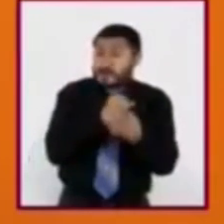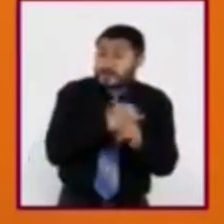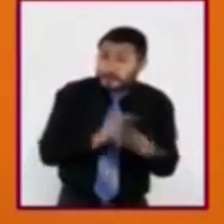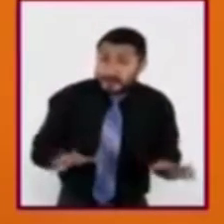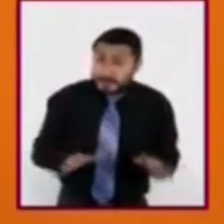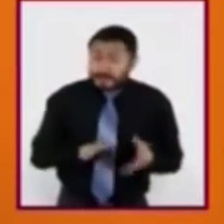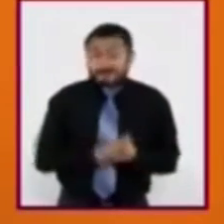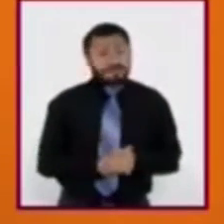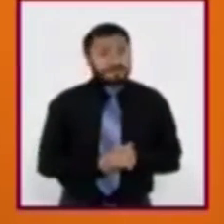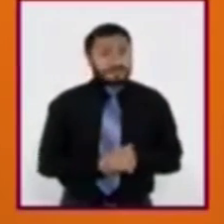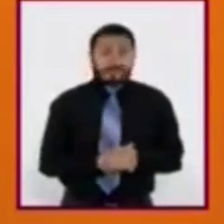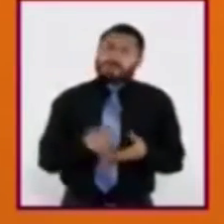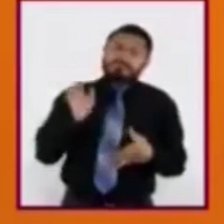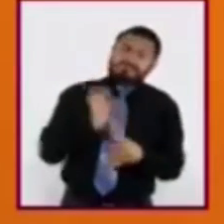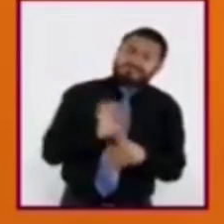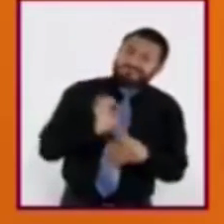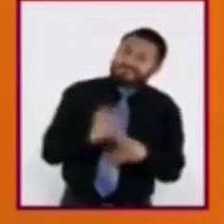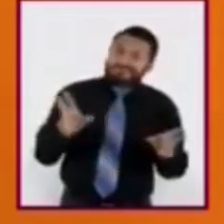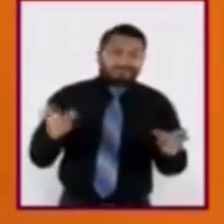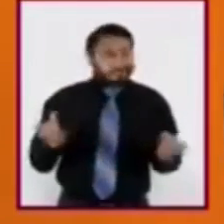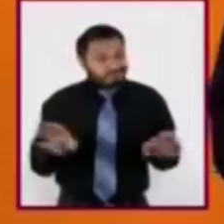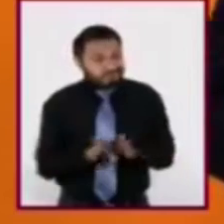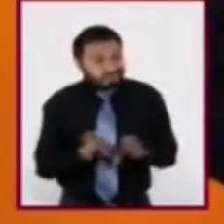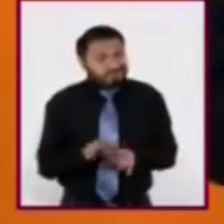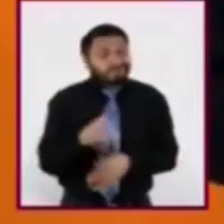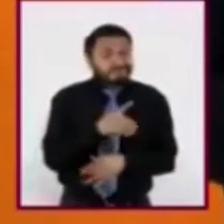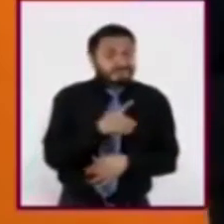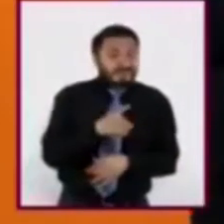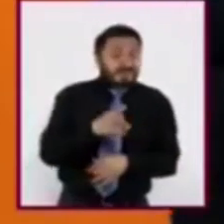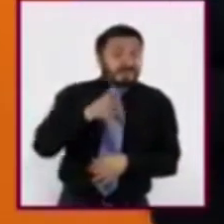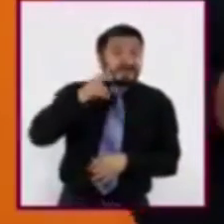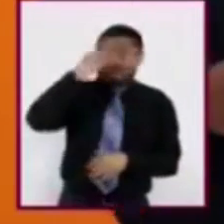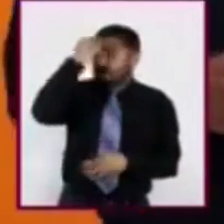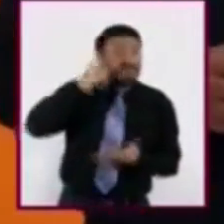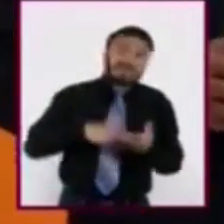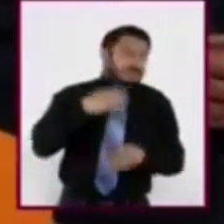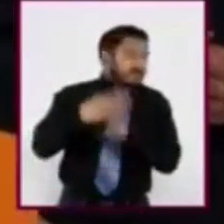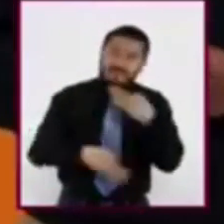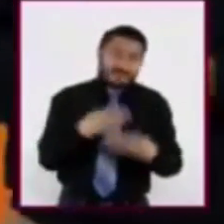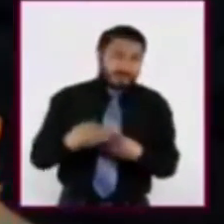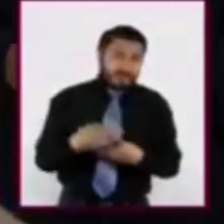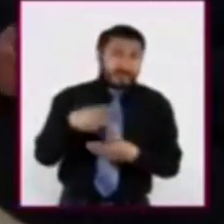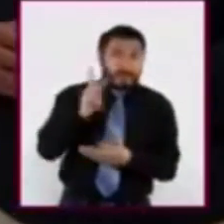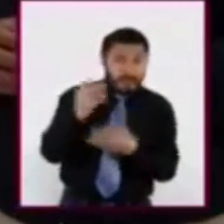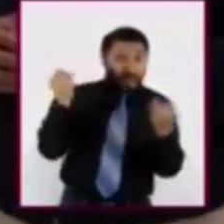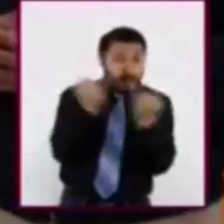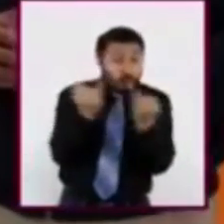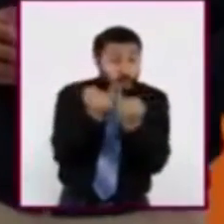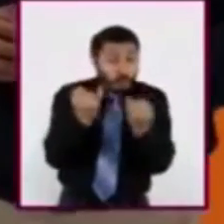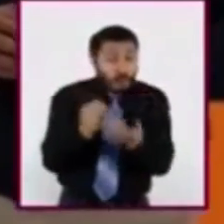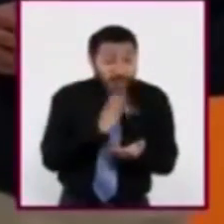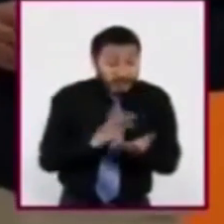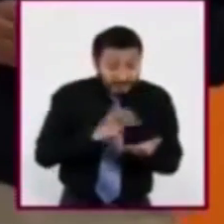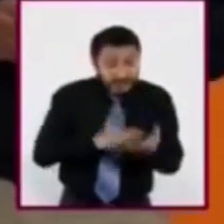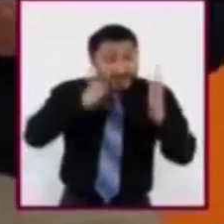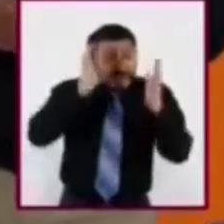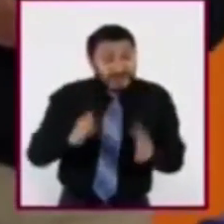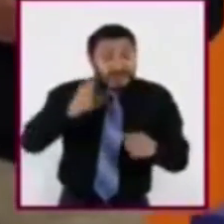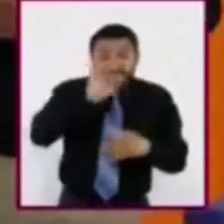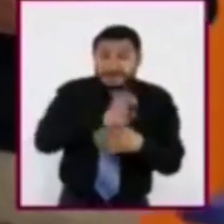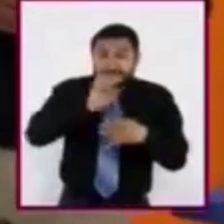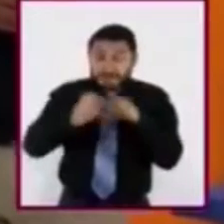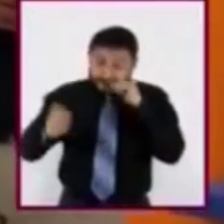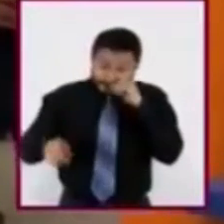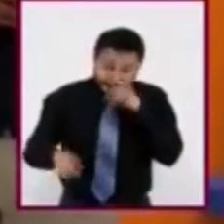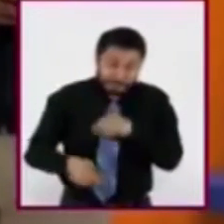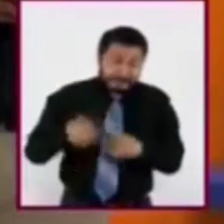Maestro, entonces no nada más debemos creernos y repetir todo lo que veamos, sino que después de leer debemos preguntarnos